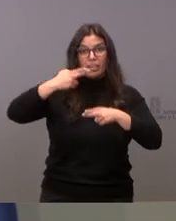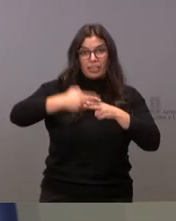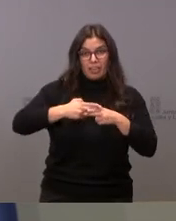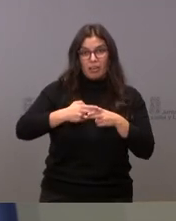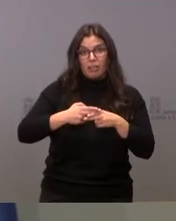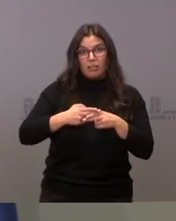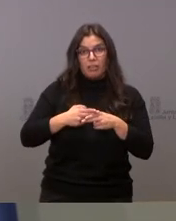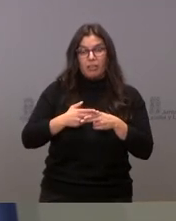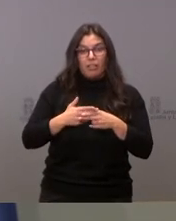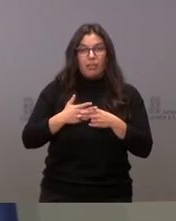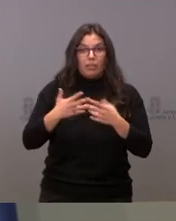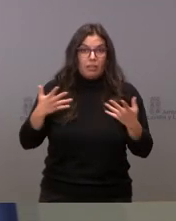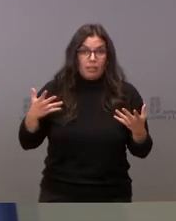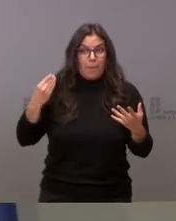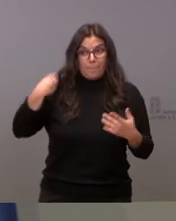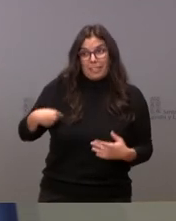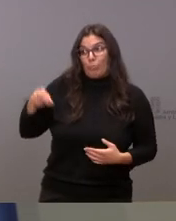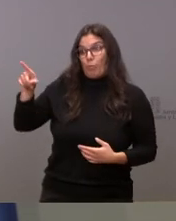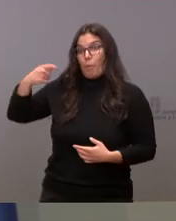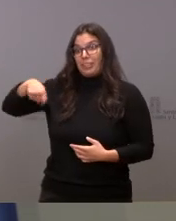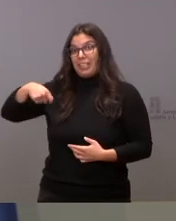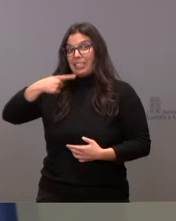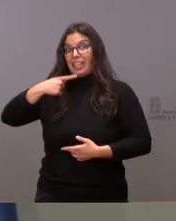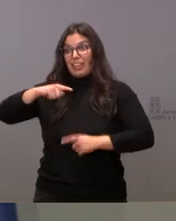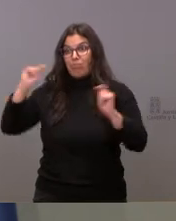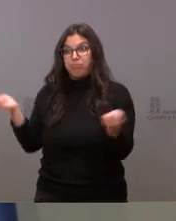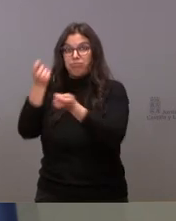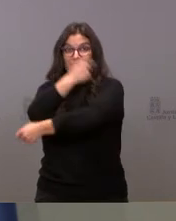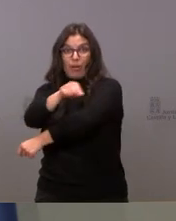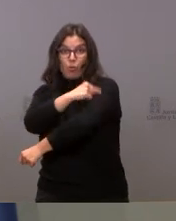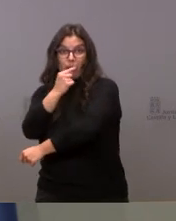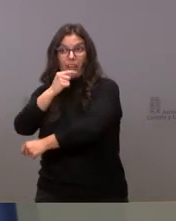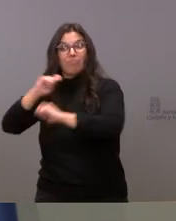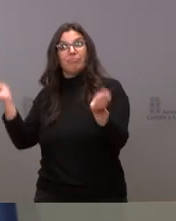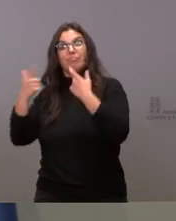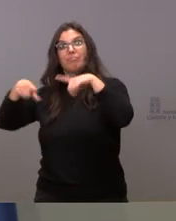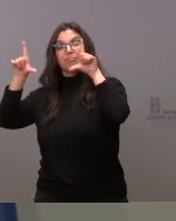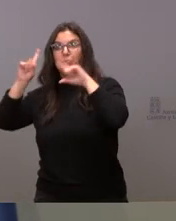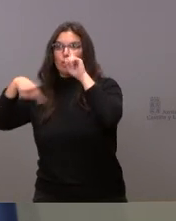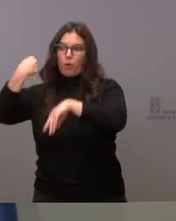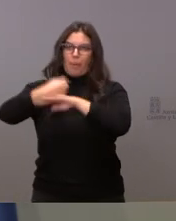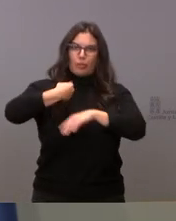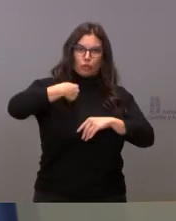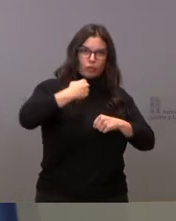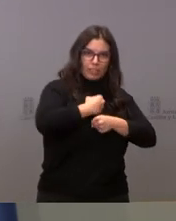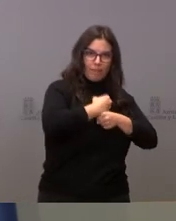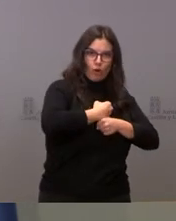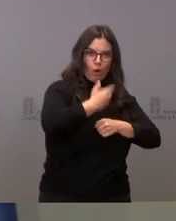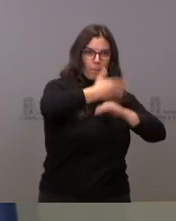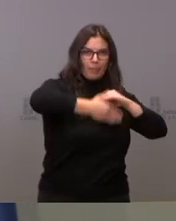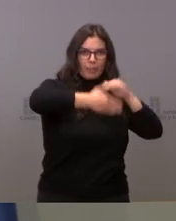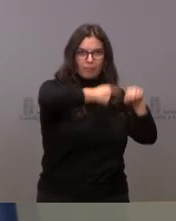mismo día que el presidente anunciaba las vacunas, nos encargaba a nosotros que hiciéramos las restricciones. Por esa razón